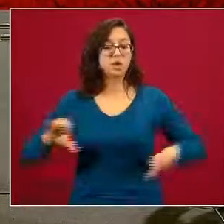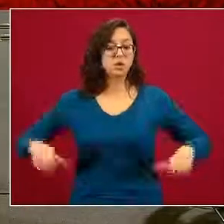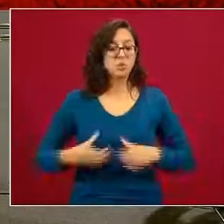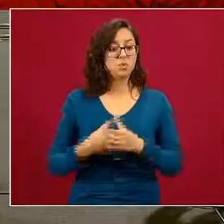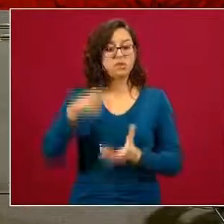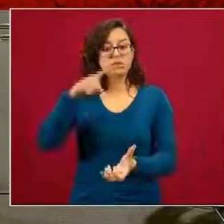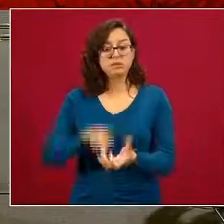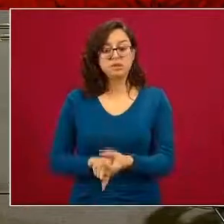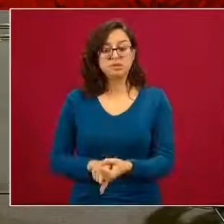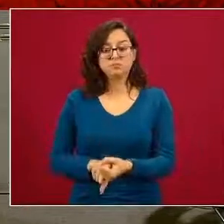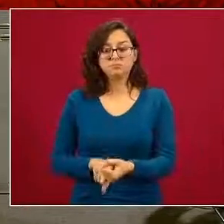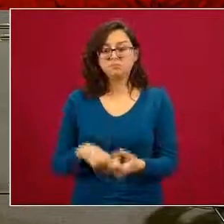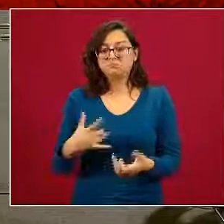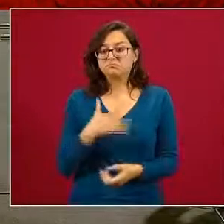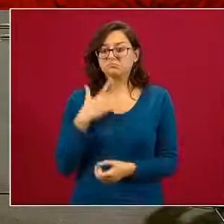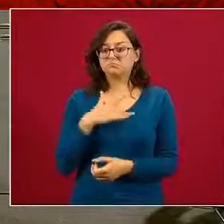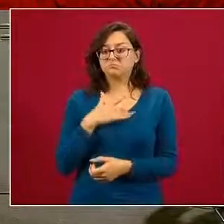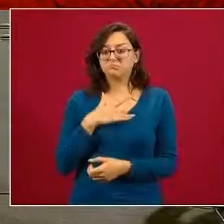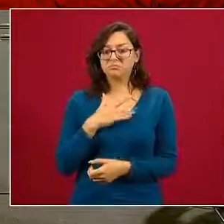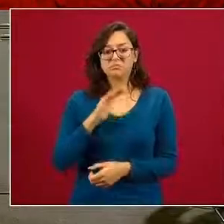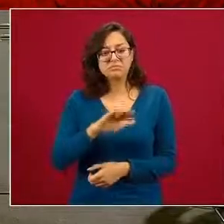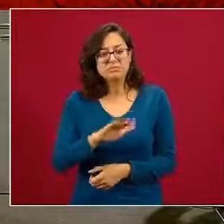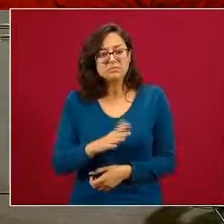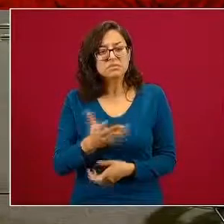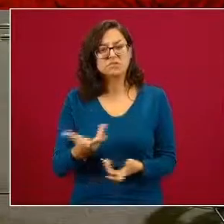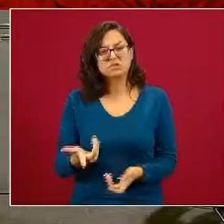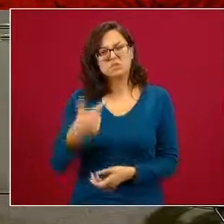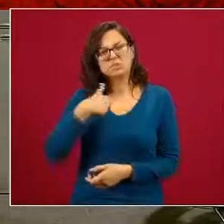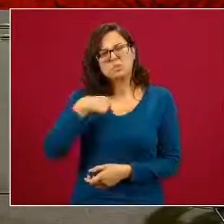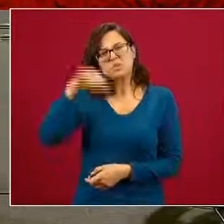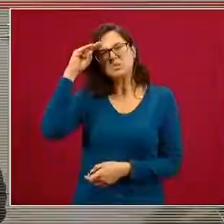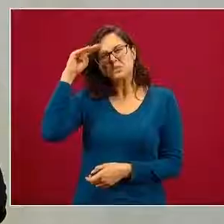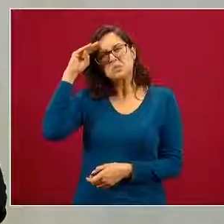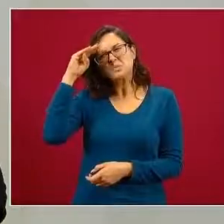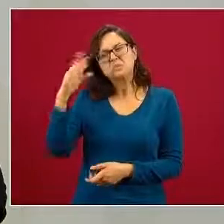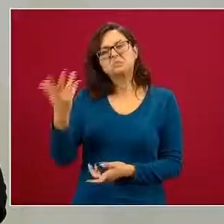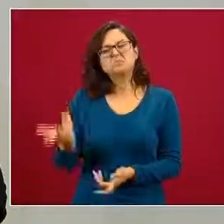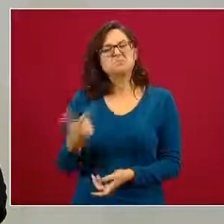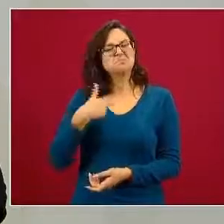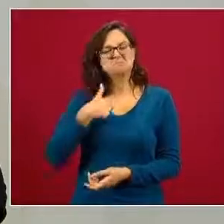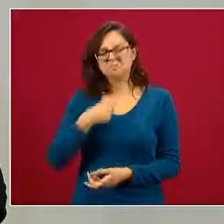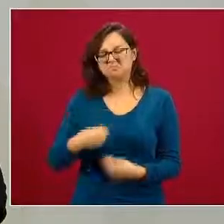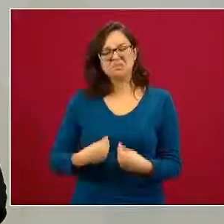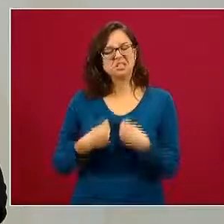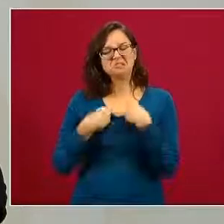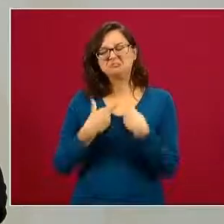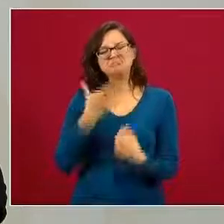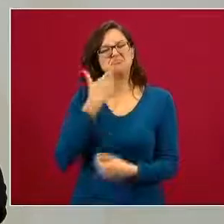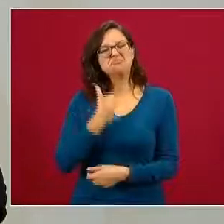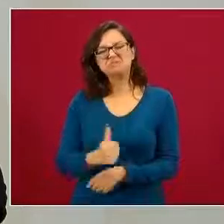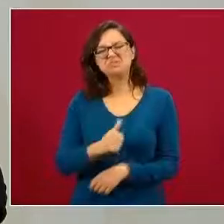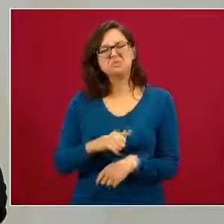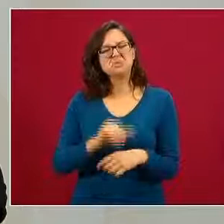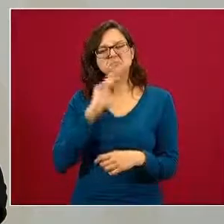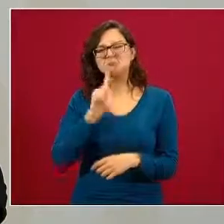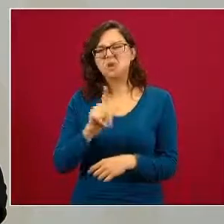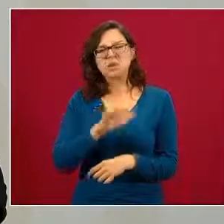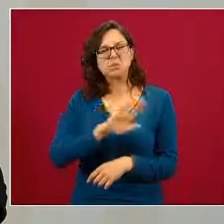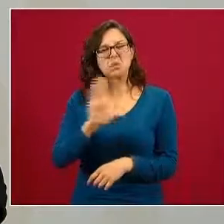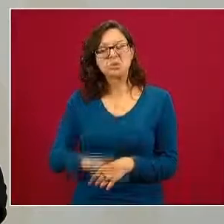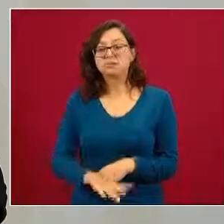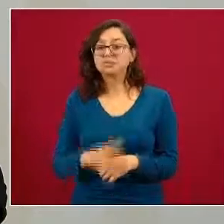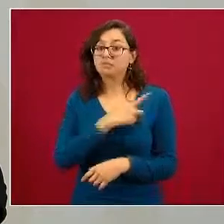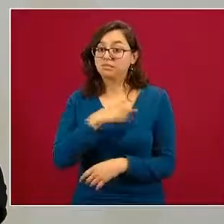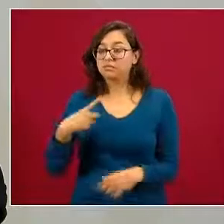les dice que tiene una idea o que tiene un pensamiento de ya no querer vivir por favor hay que tenderle en la mano